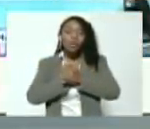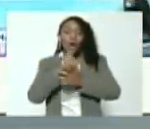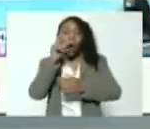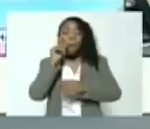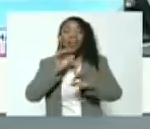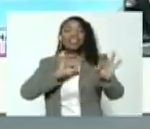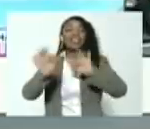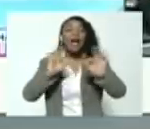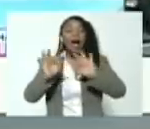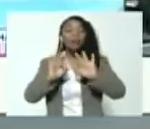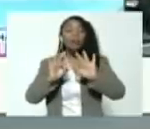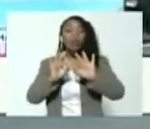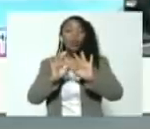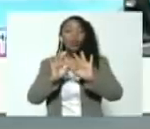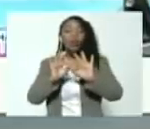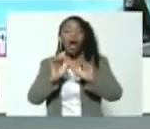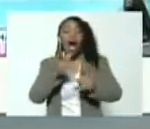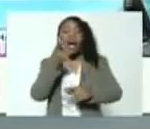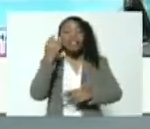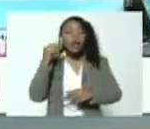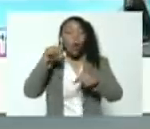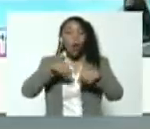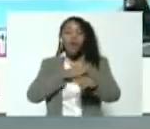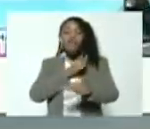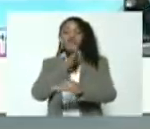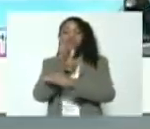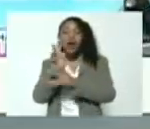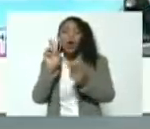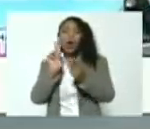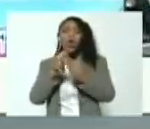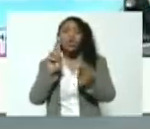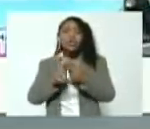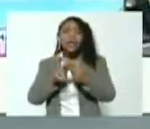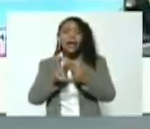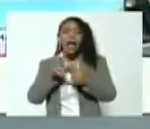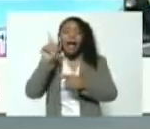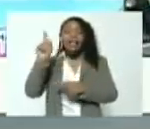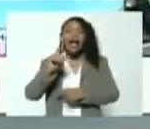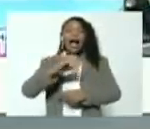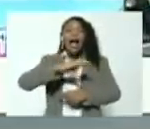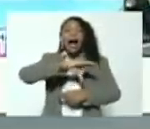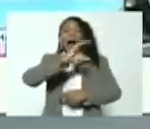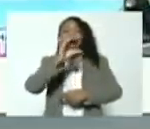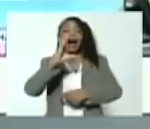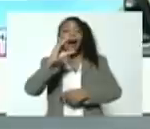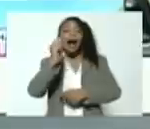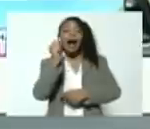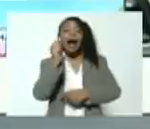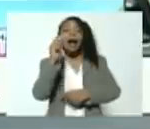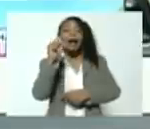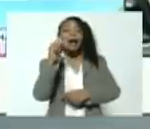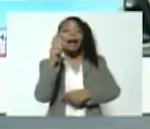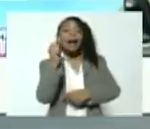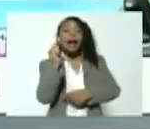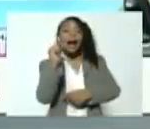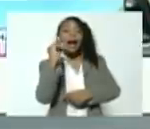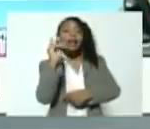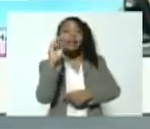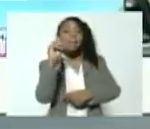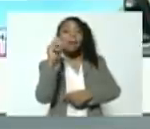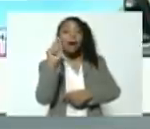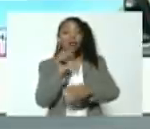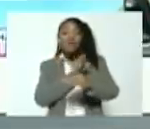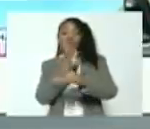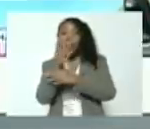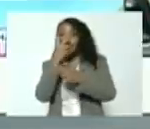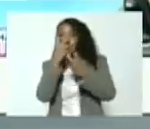Seagal, quien hoy fue a conocer Canaima y a los pueblos indígenas de Canaima.